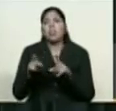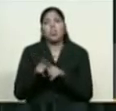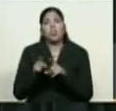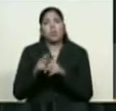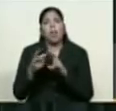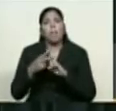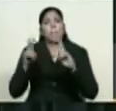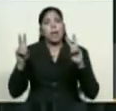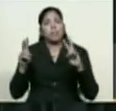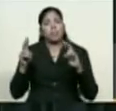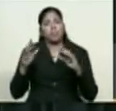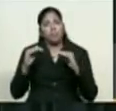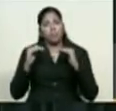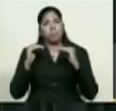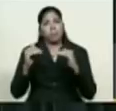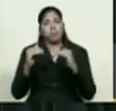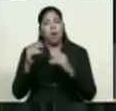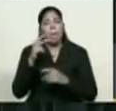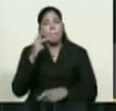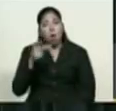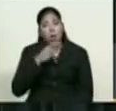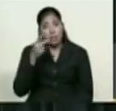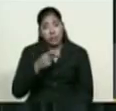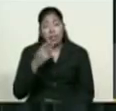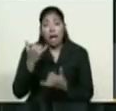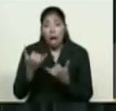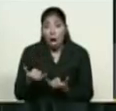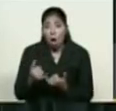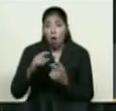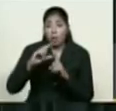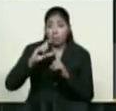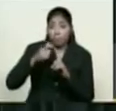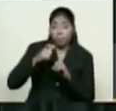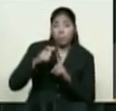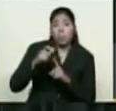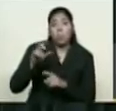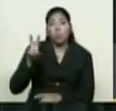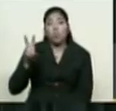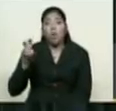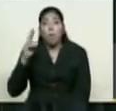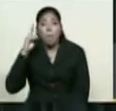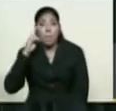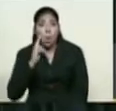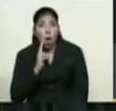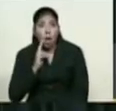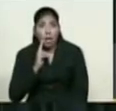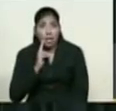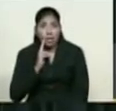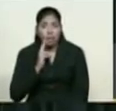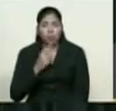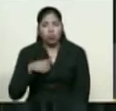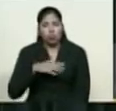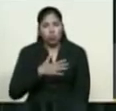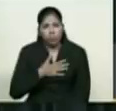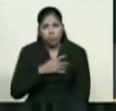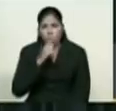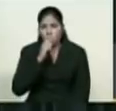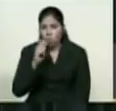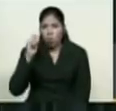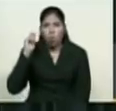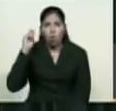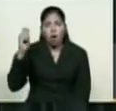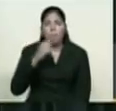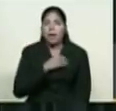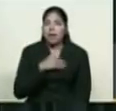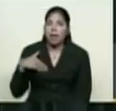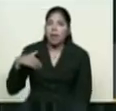ocurrió. Y ahora con el Petro y con el Bolívar soberano, juramos hasta con nuestras vidas que alcanzaremos la